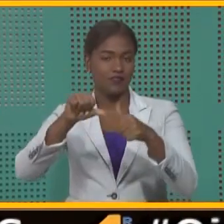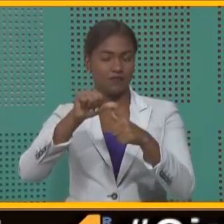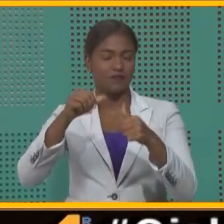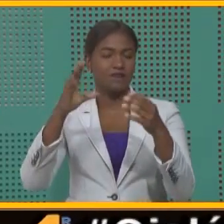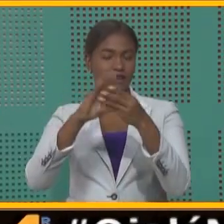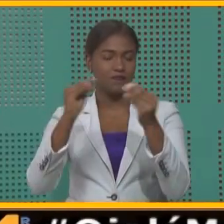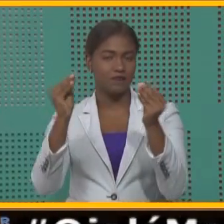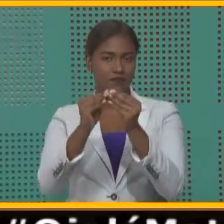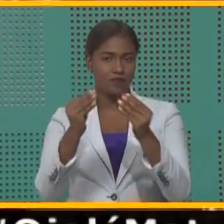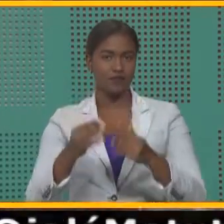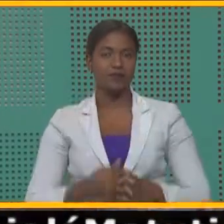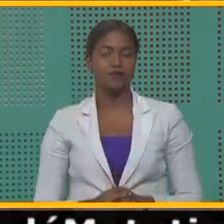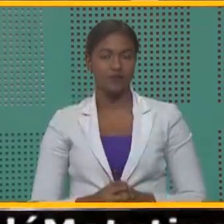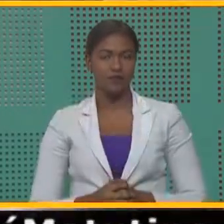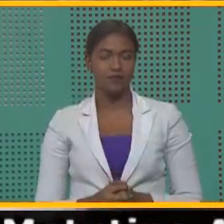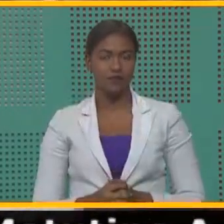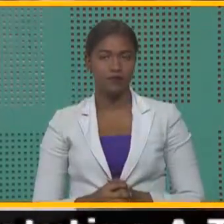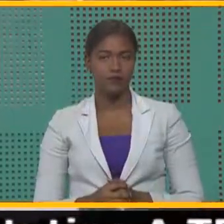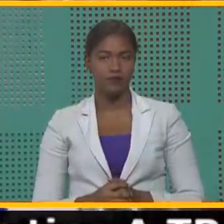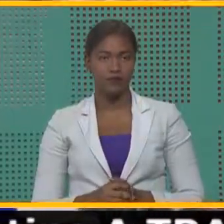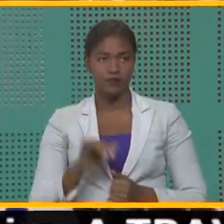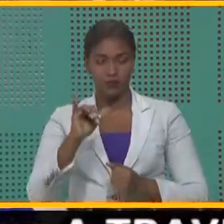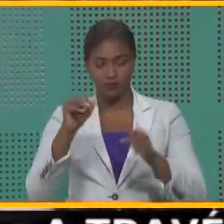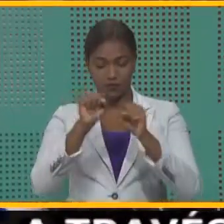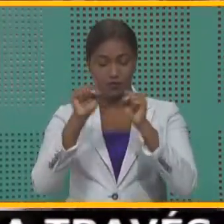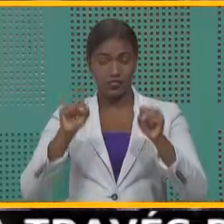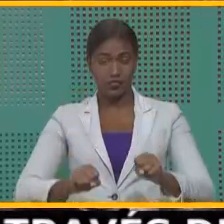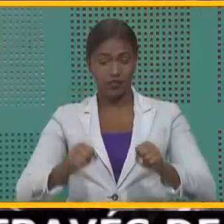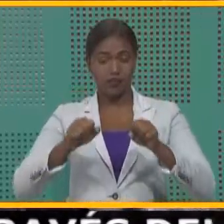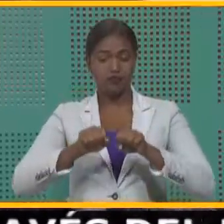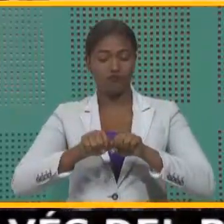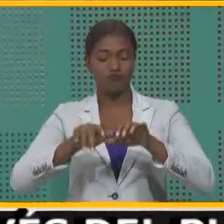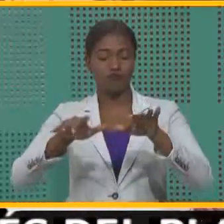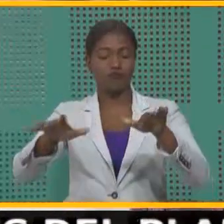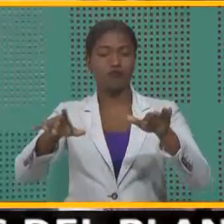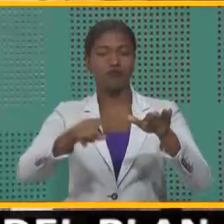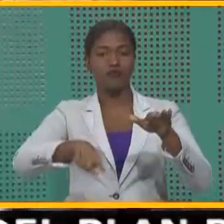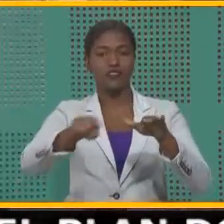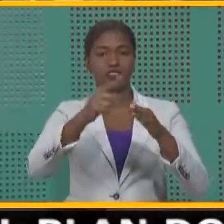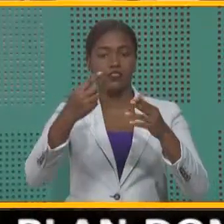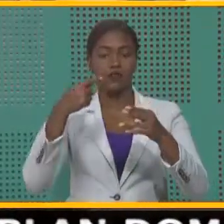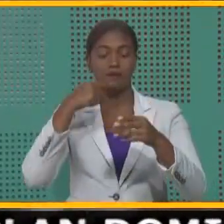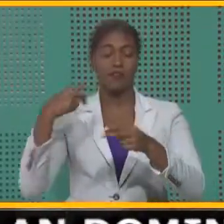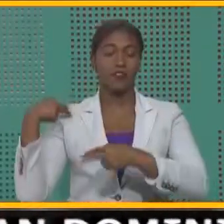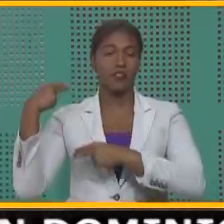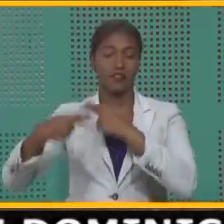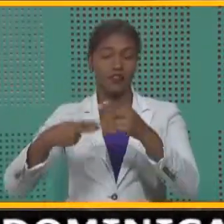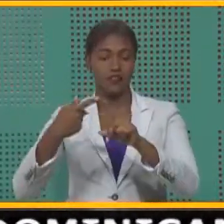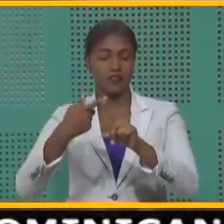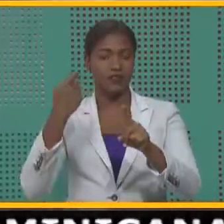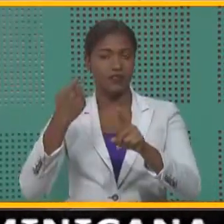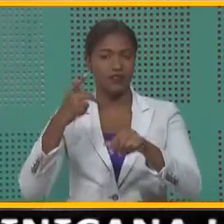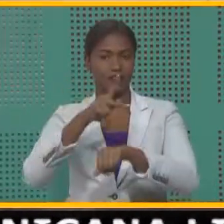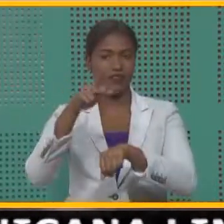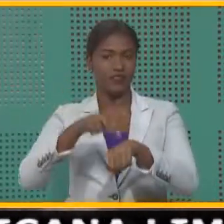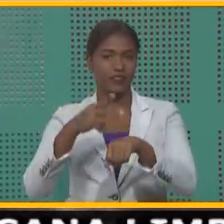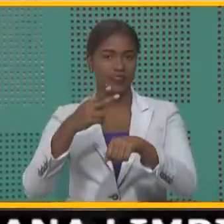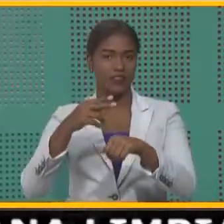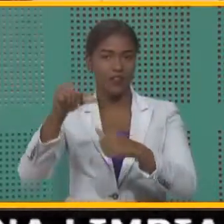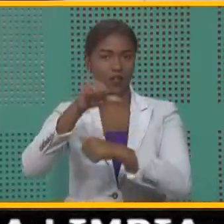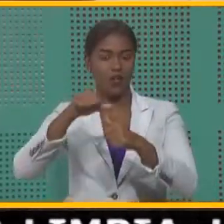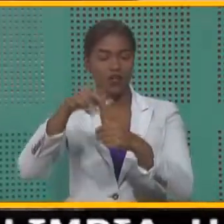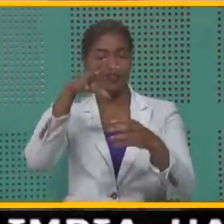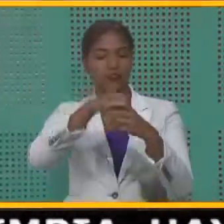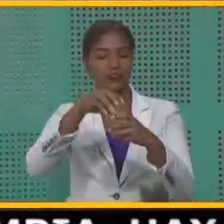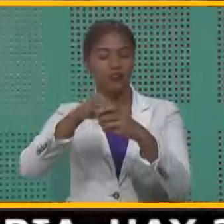Contamos más. Nuestro sistema se expande hacia la heroica e histórica provincia de Azua, abarcando a todos